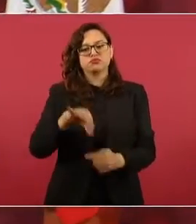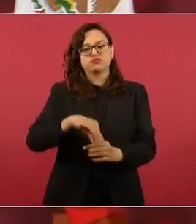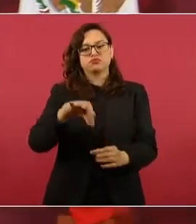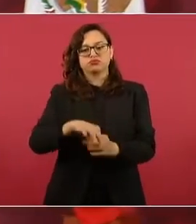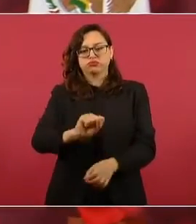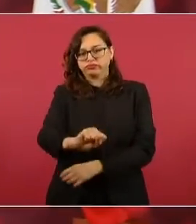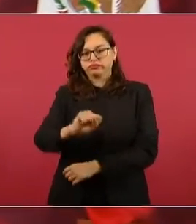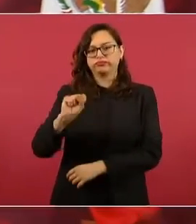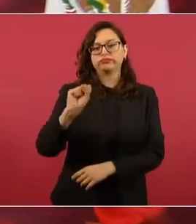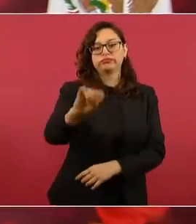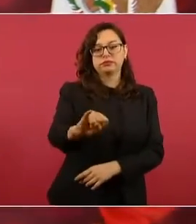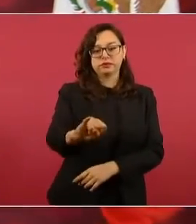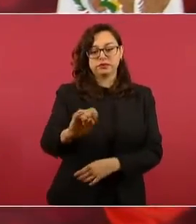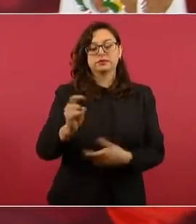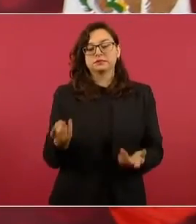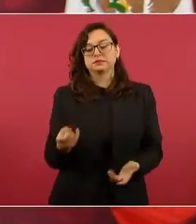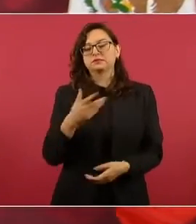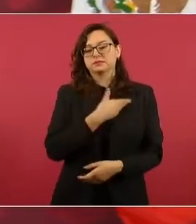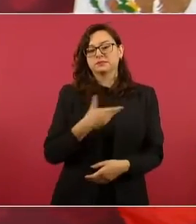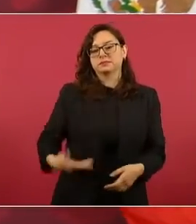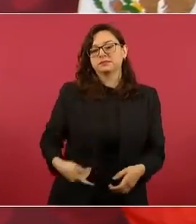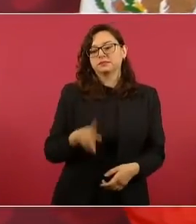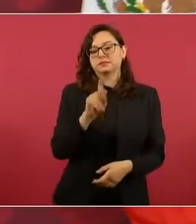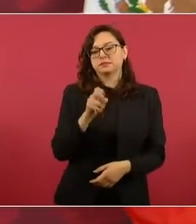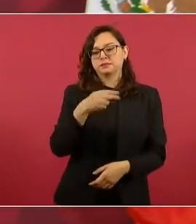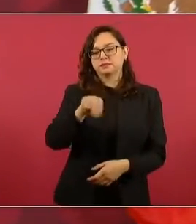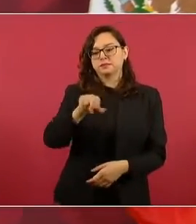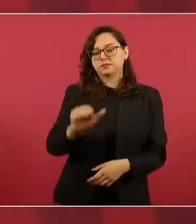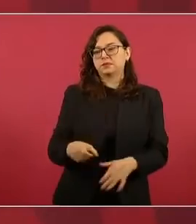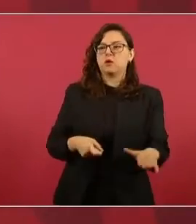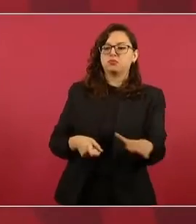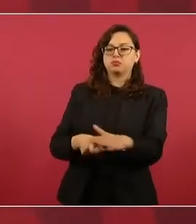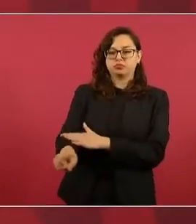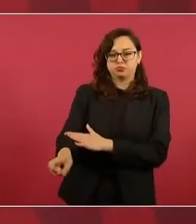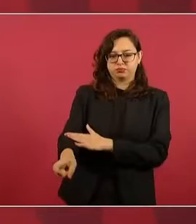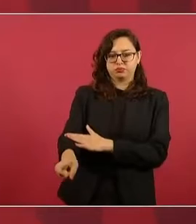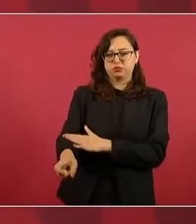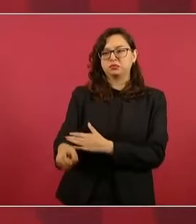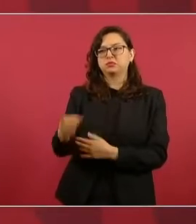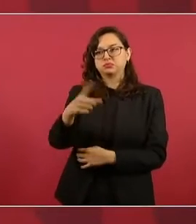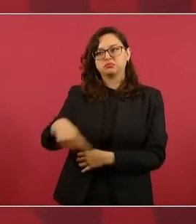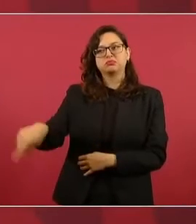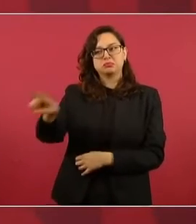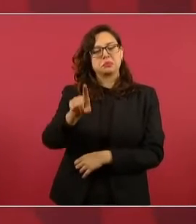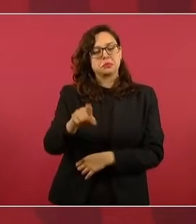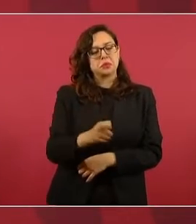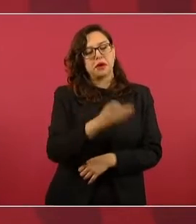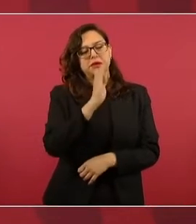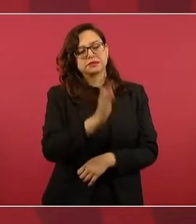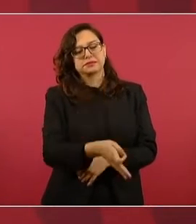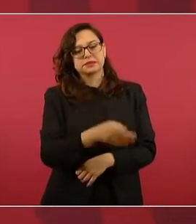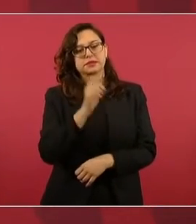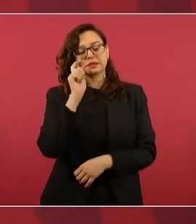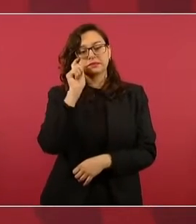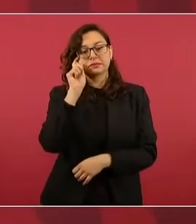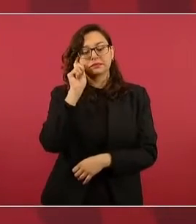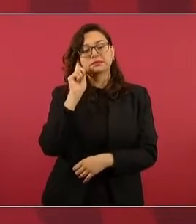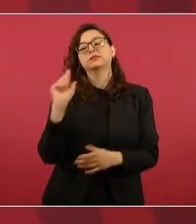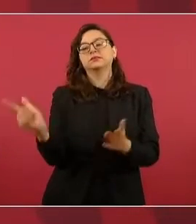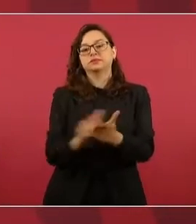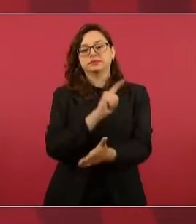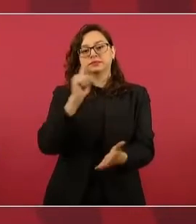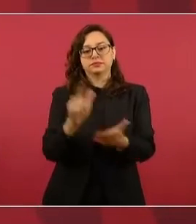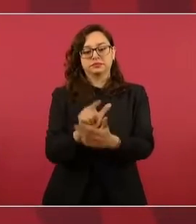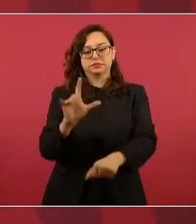a favor de la reforma energética, una reforma desde